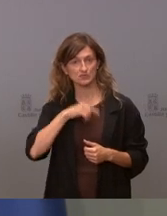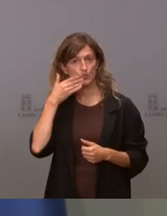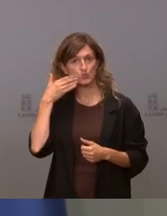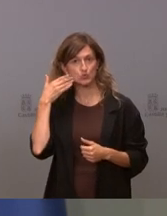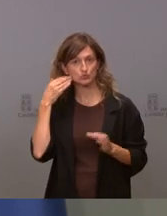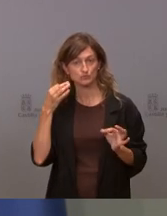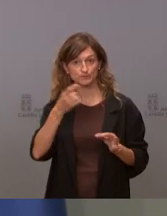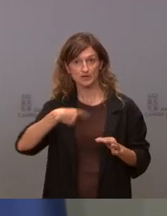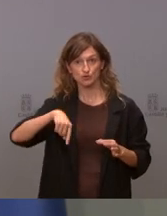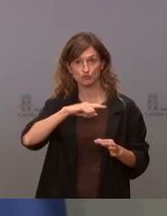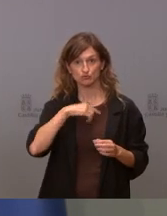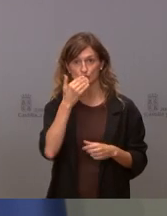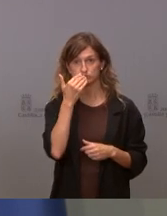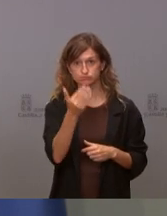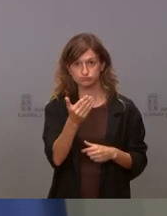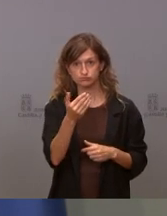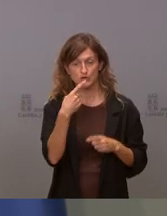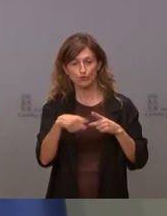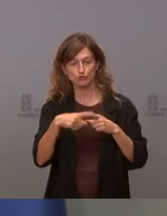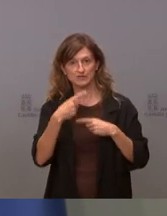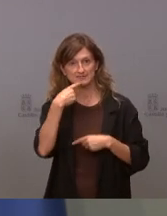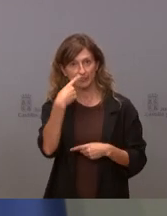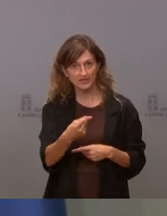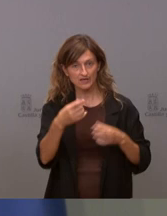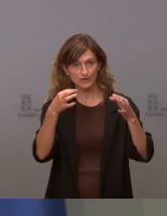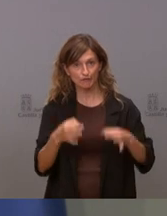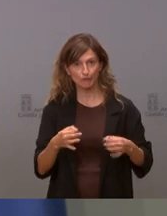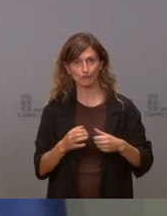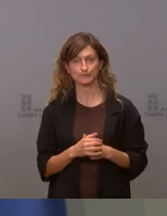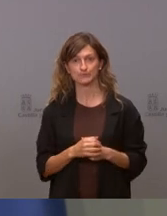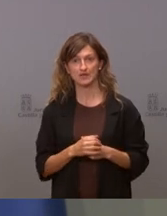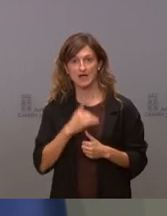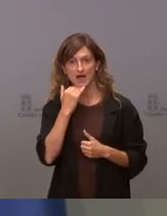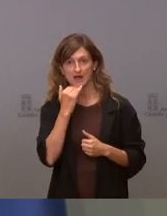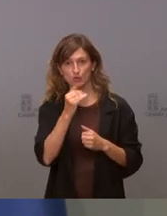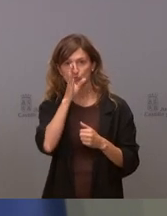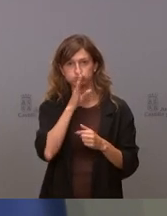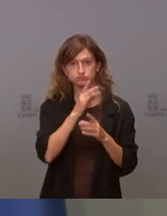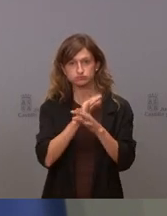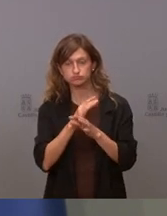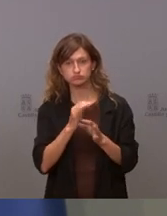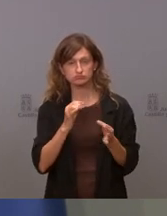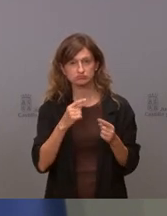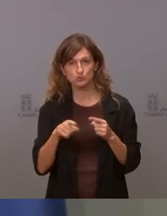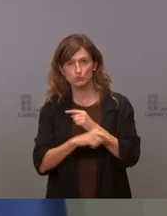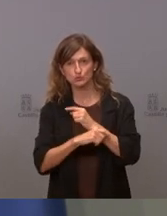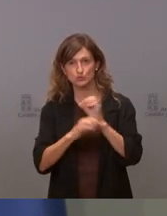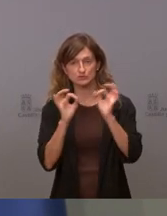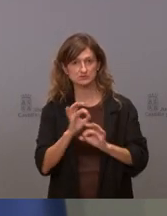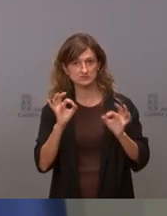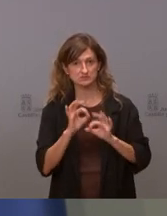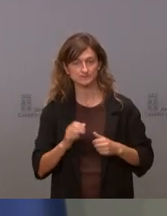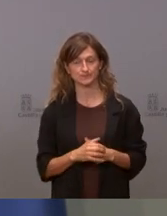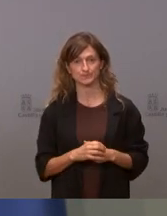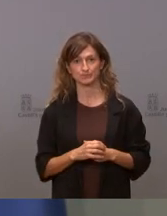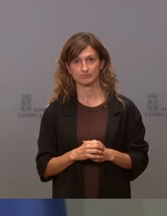nosotros somos francos decimos las cosas no hacemos jugadas no hacemos este tipo